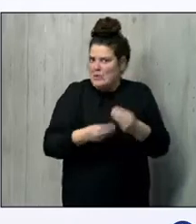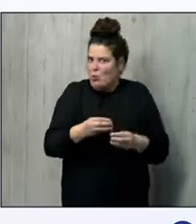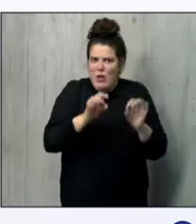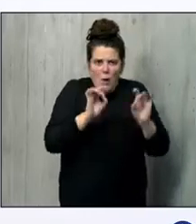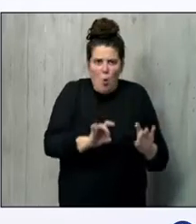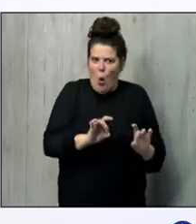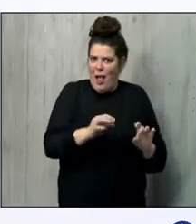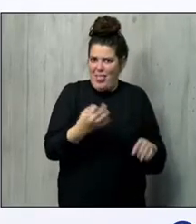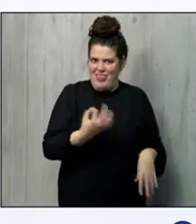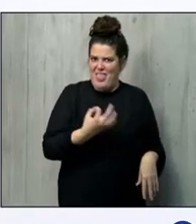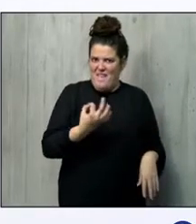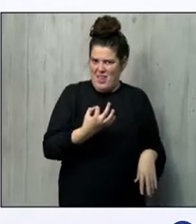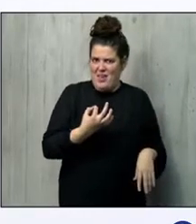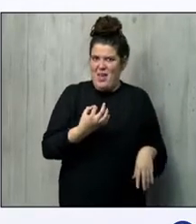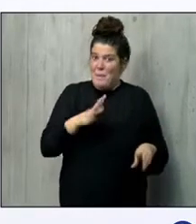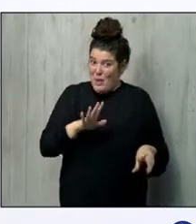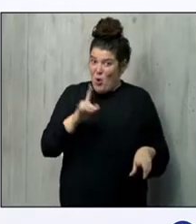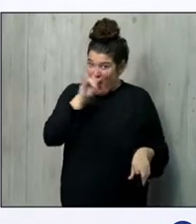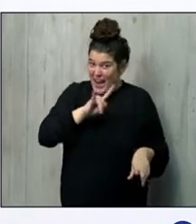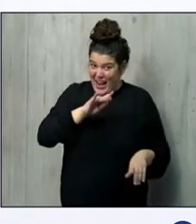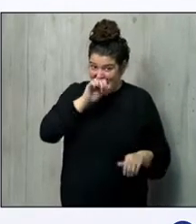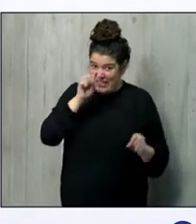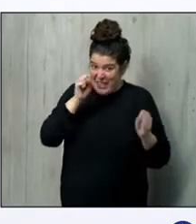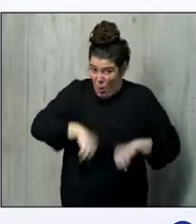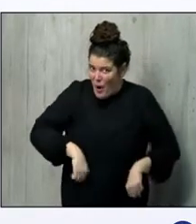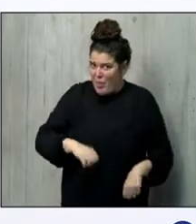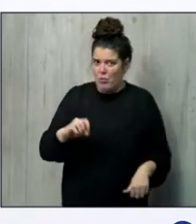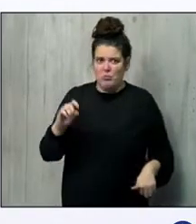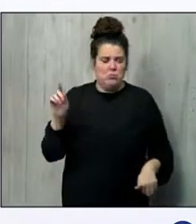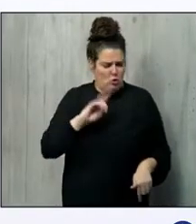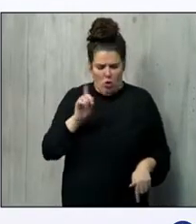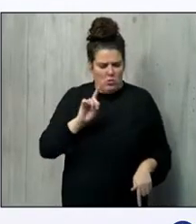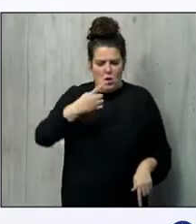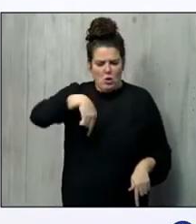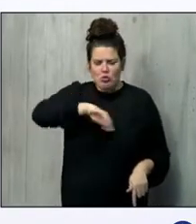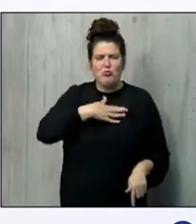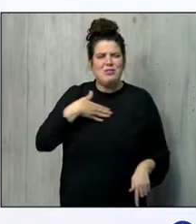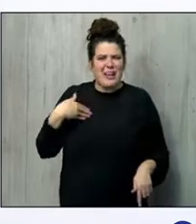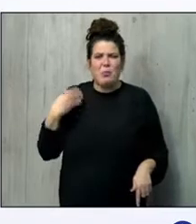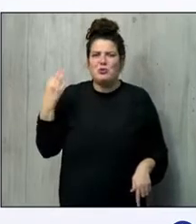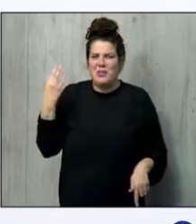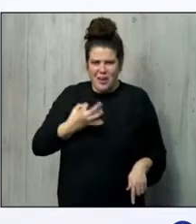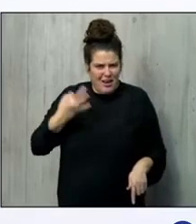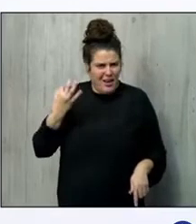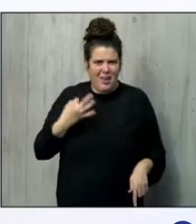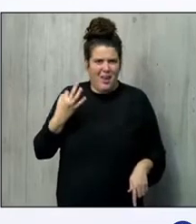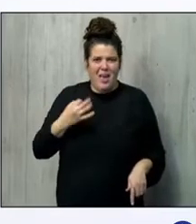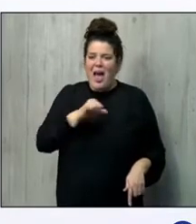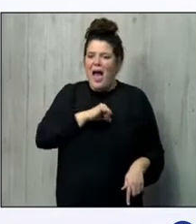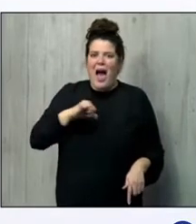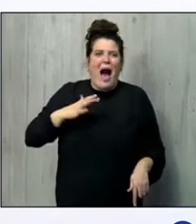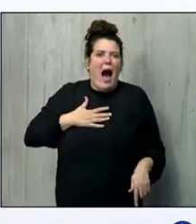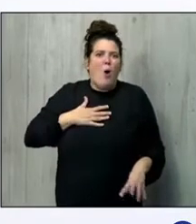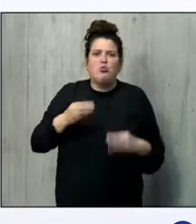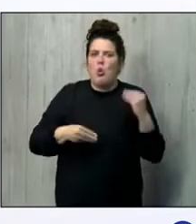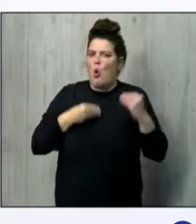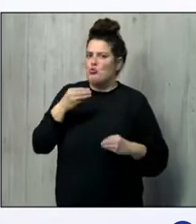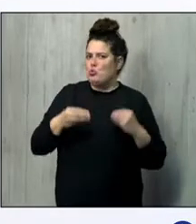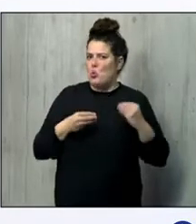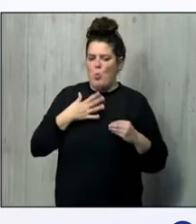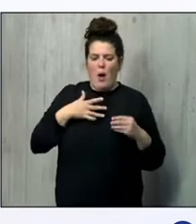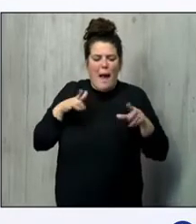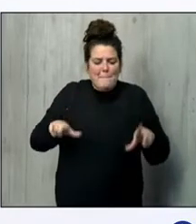La postura que defiende el gobierno de Granaria, y va a seguir defendiendo, es claramente la del autoconsumo dentro de las